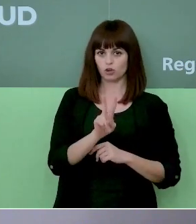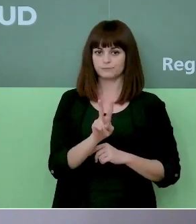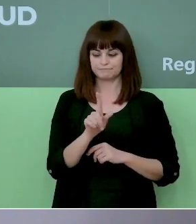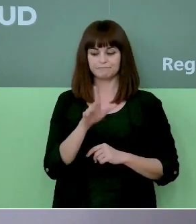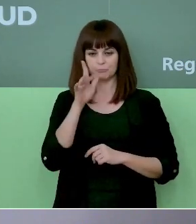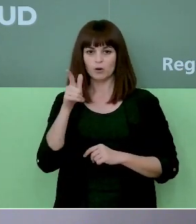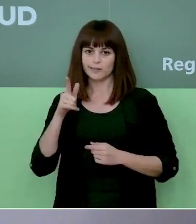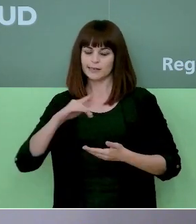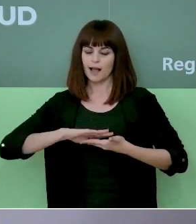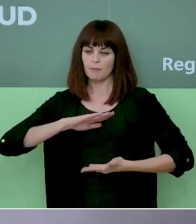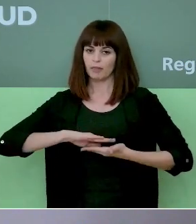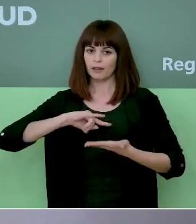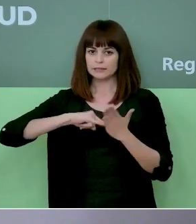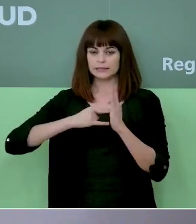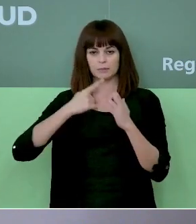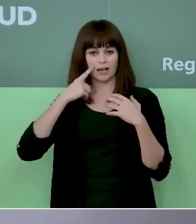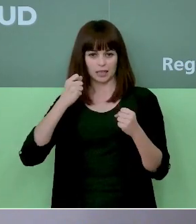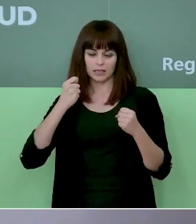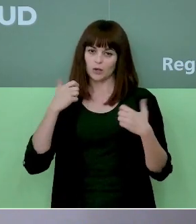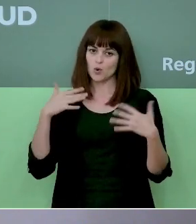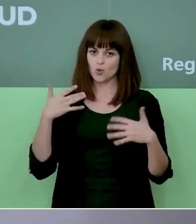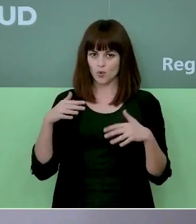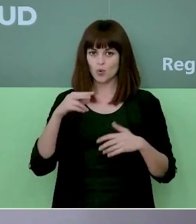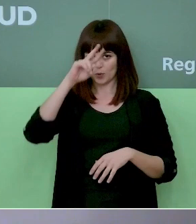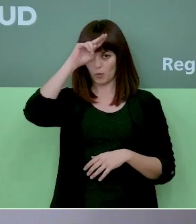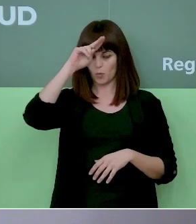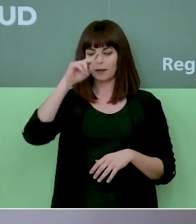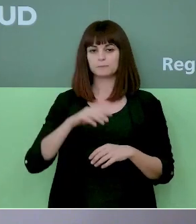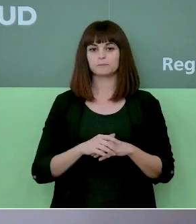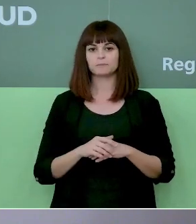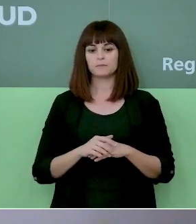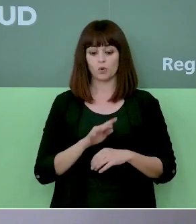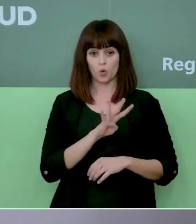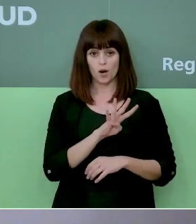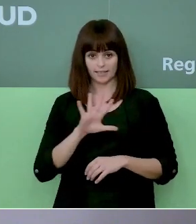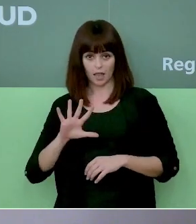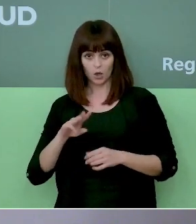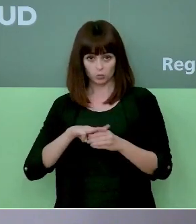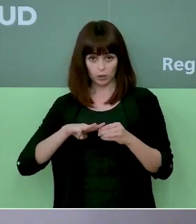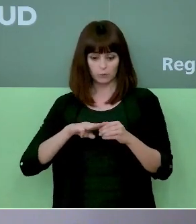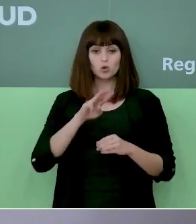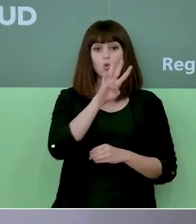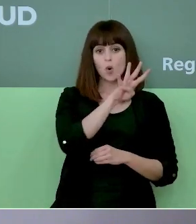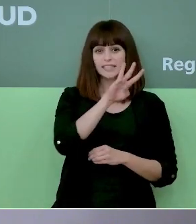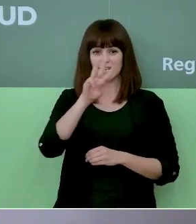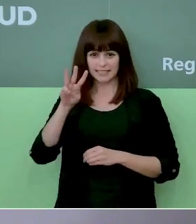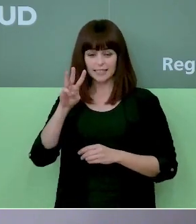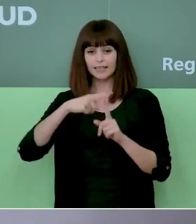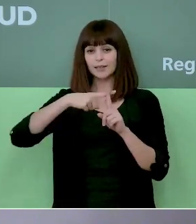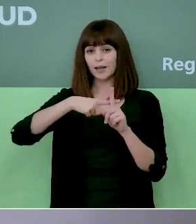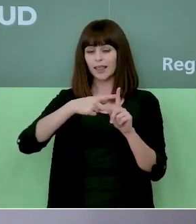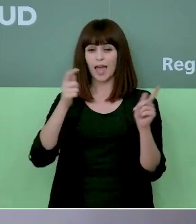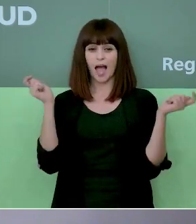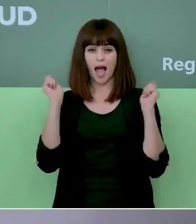capacidad del sistema sanitario. También se determinó que 43 de los 45 municipios se sitúan en un nivel de alerta